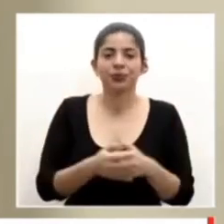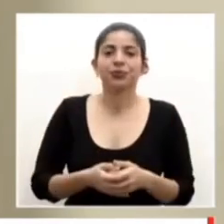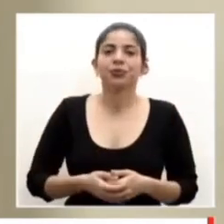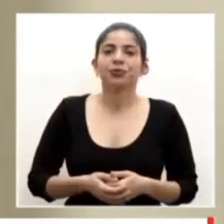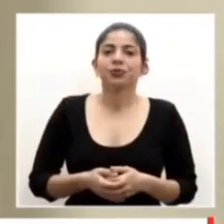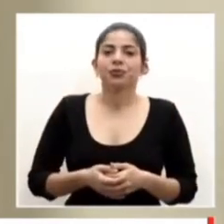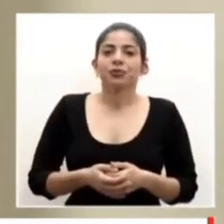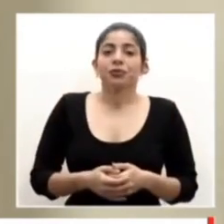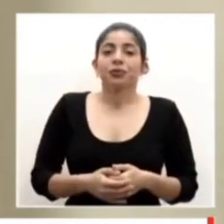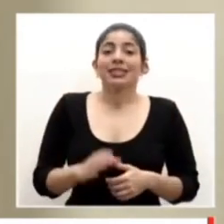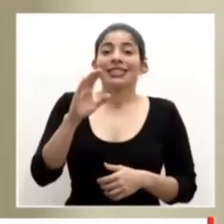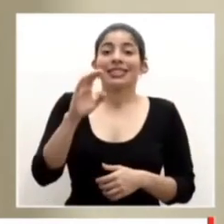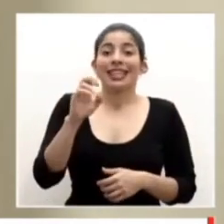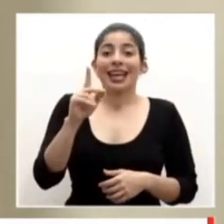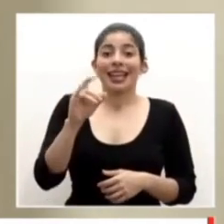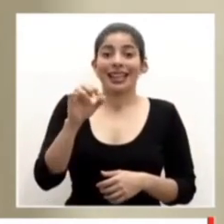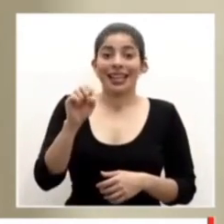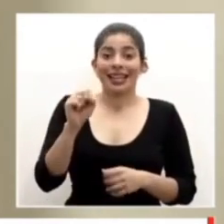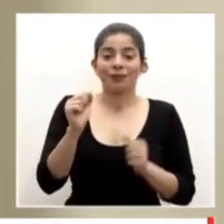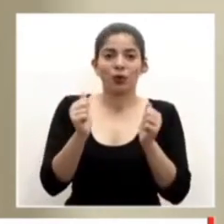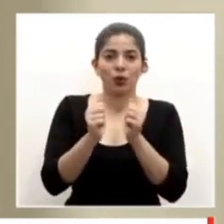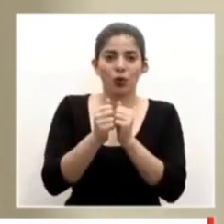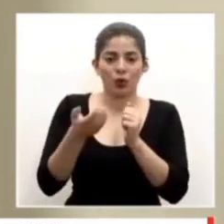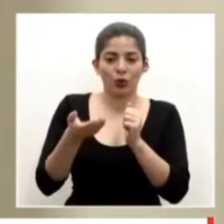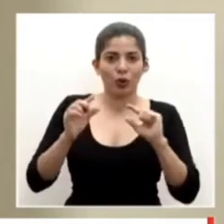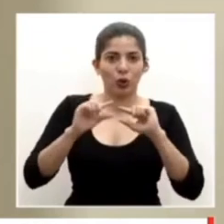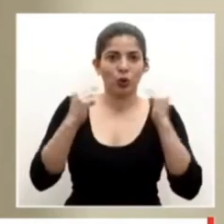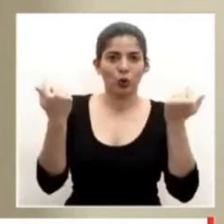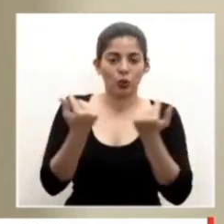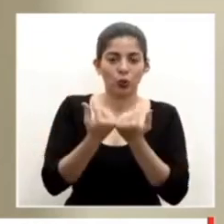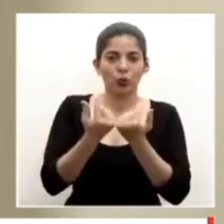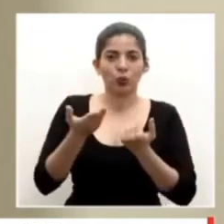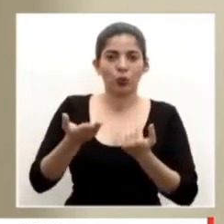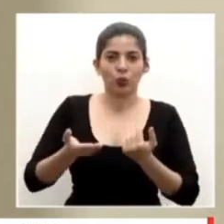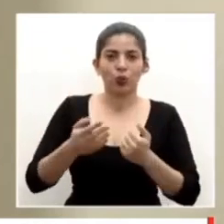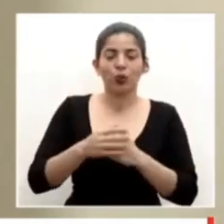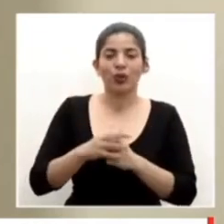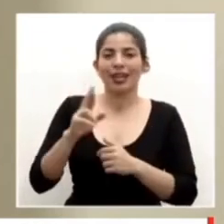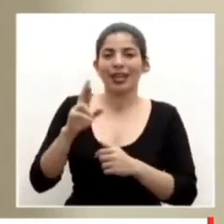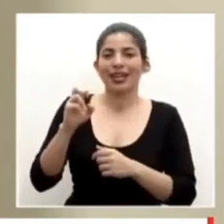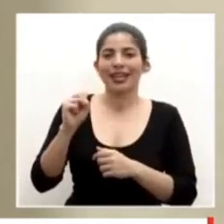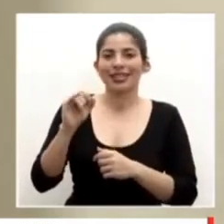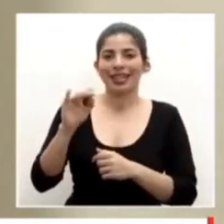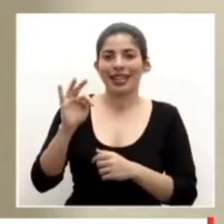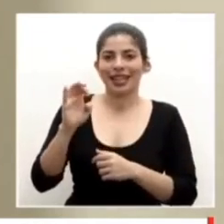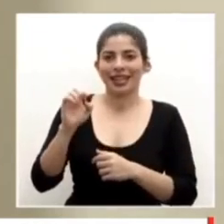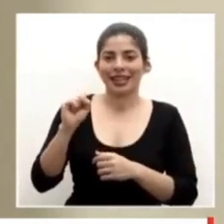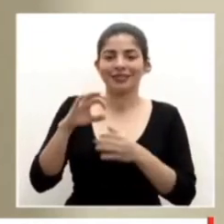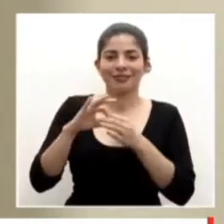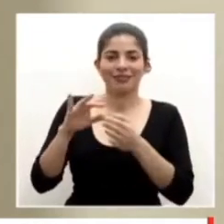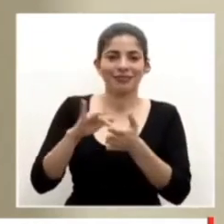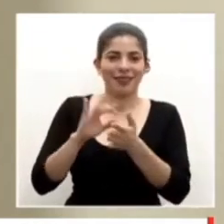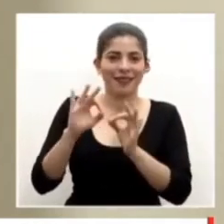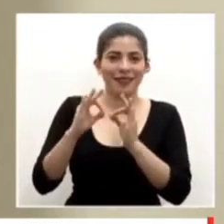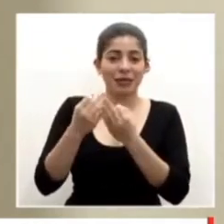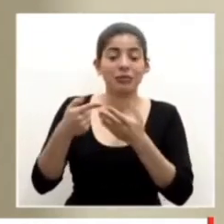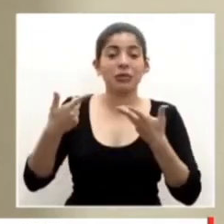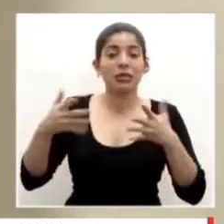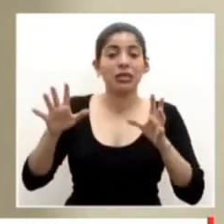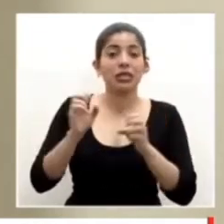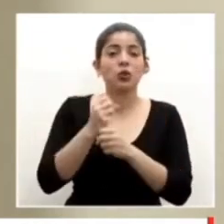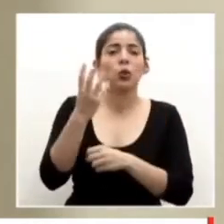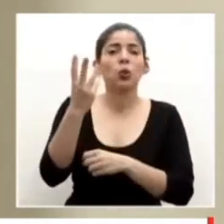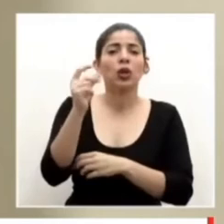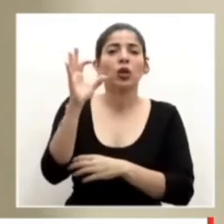el CENDEIS, por medio de este grupo de residentes en medicina familiar, ha realizado